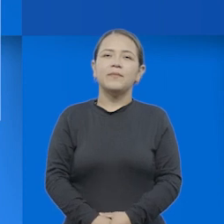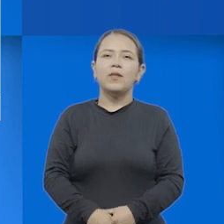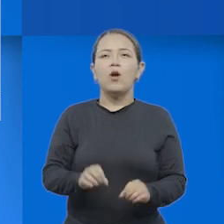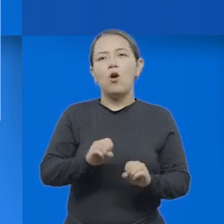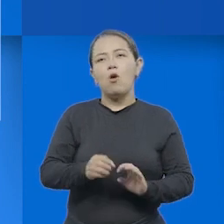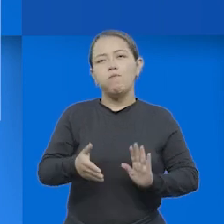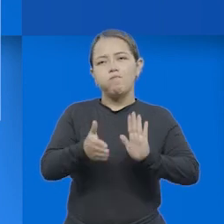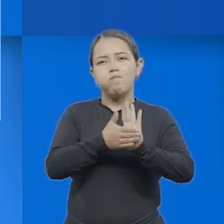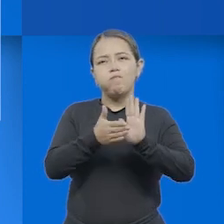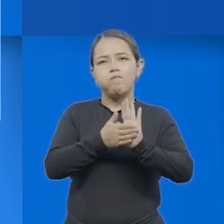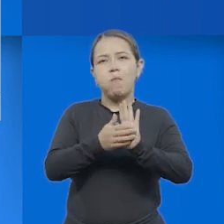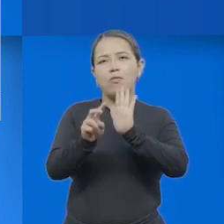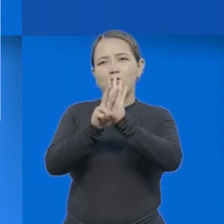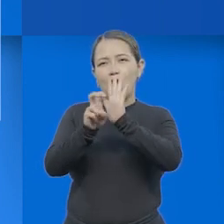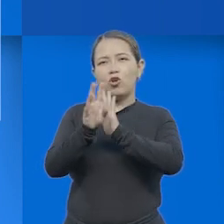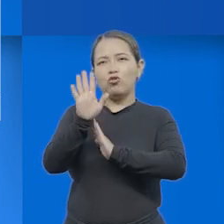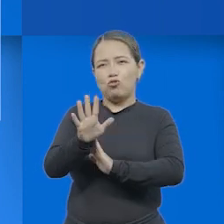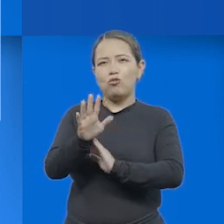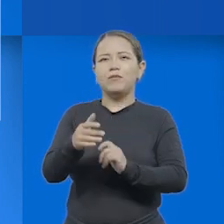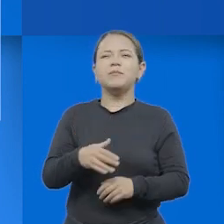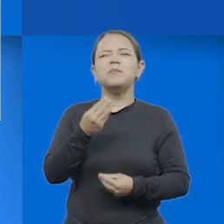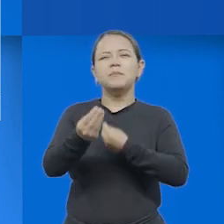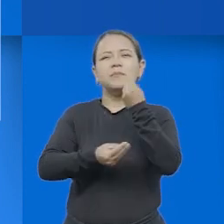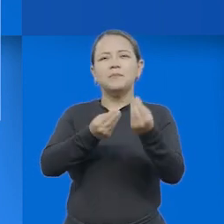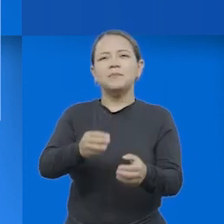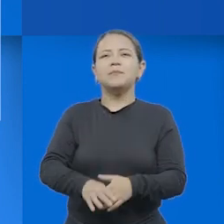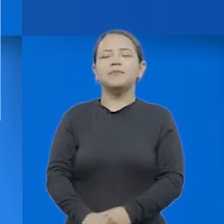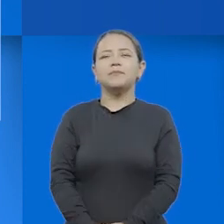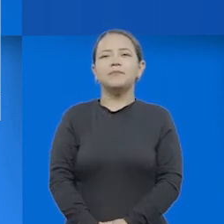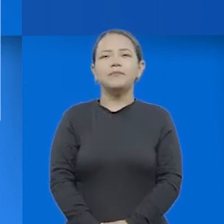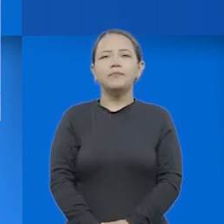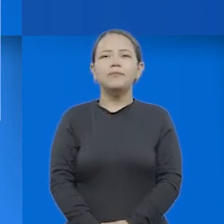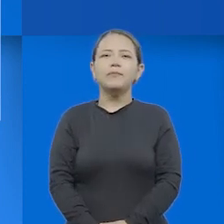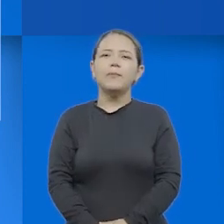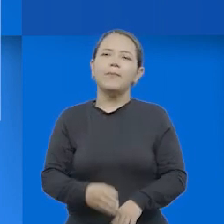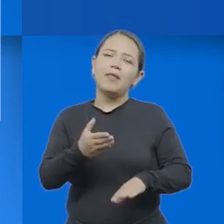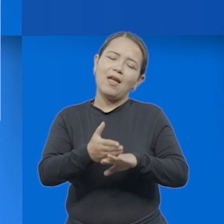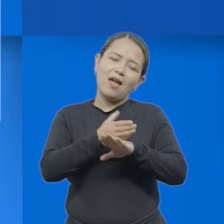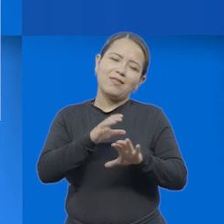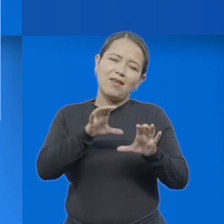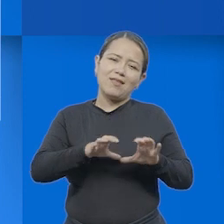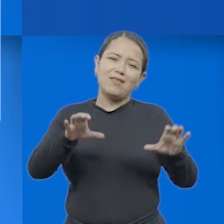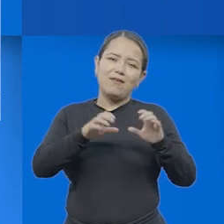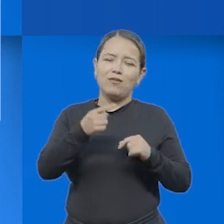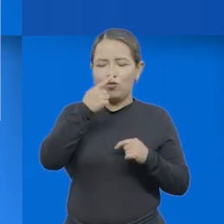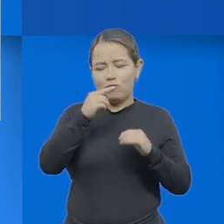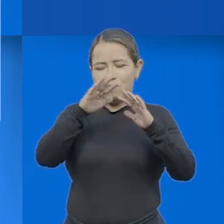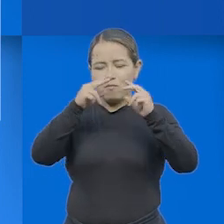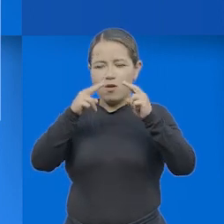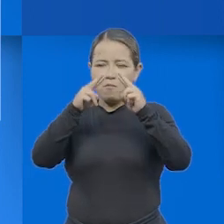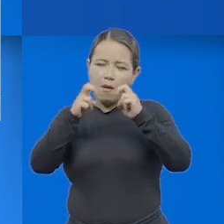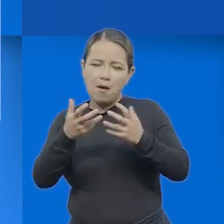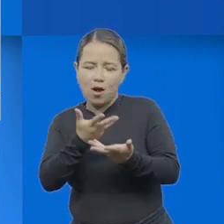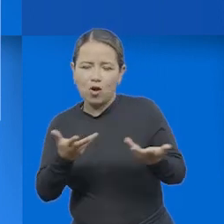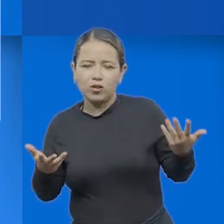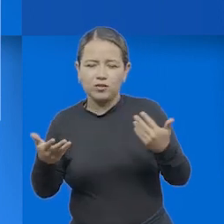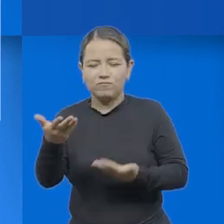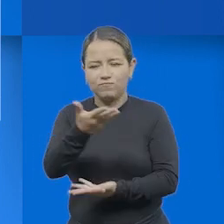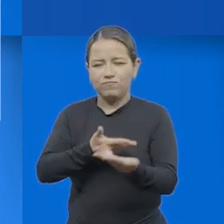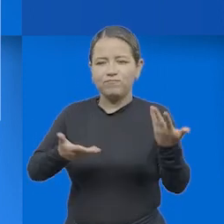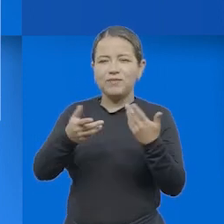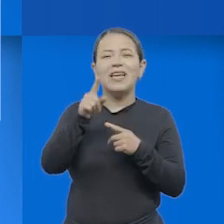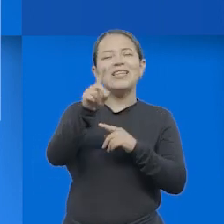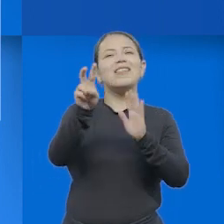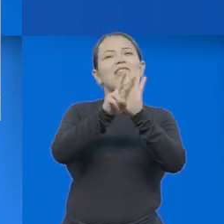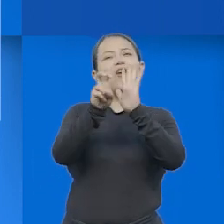o la sustentación teórica de este taller, vamos a retomar el ejercicio de exploración. Y más que todo el ejercicio